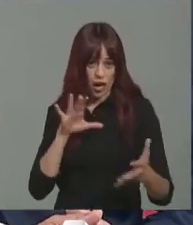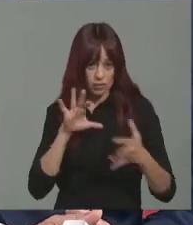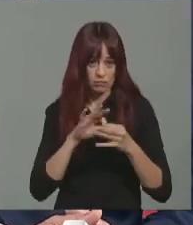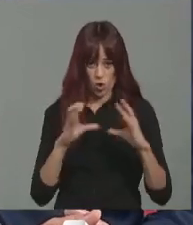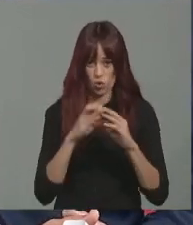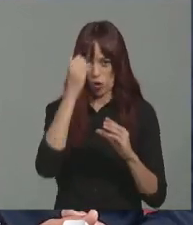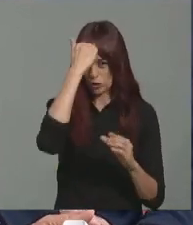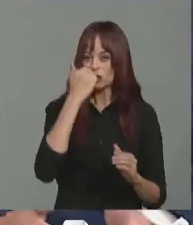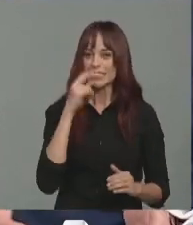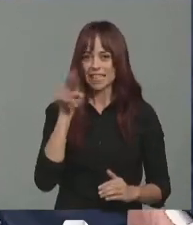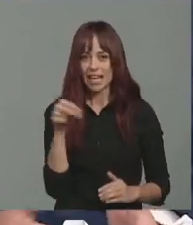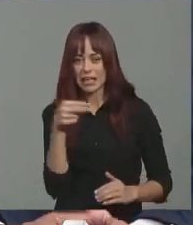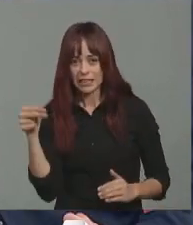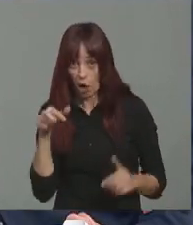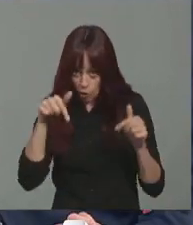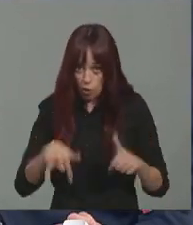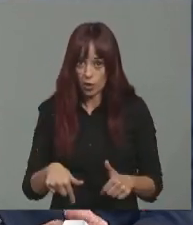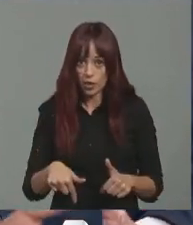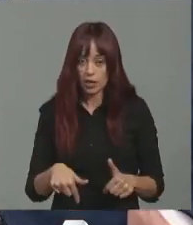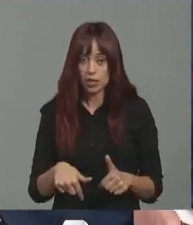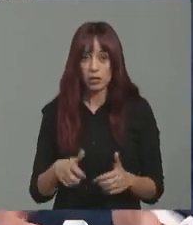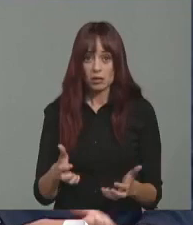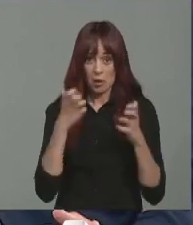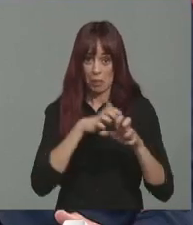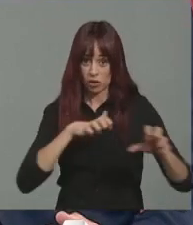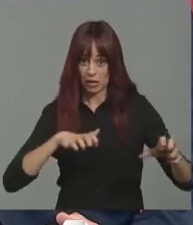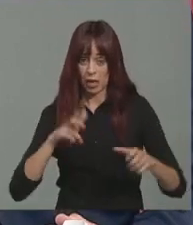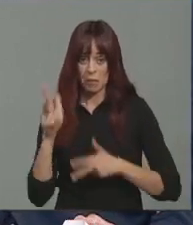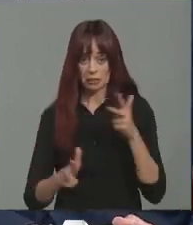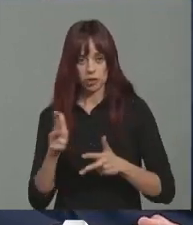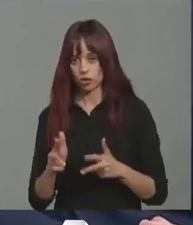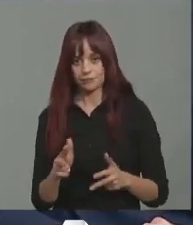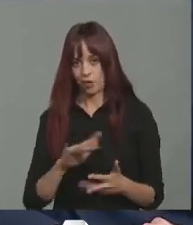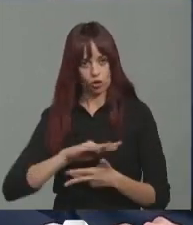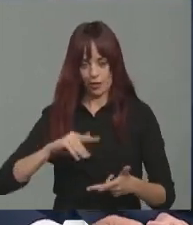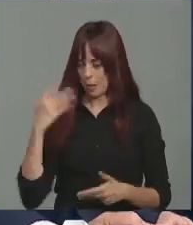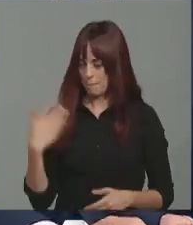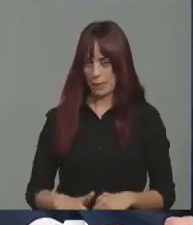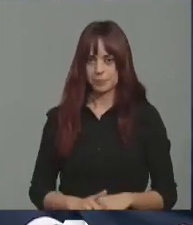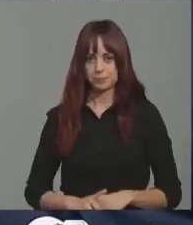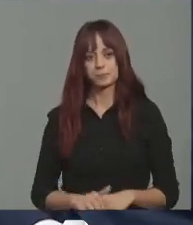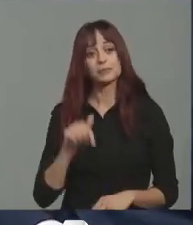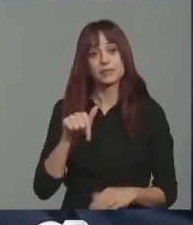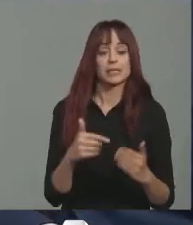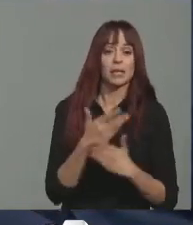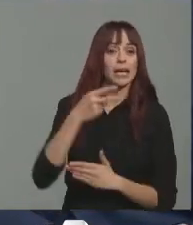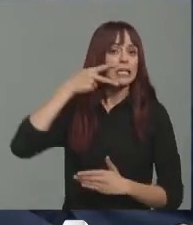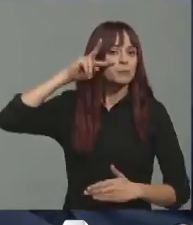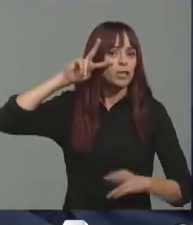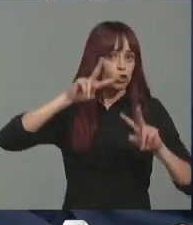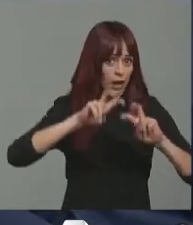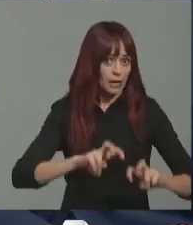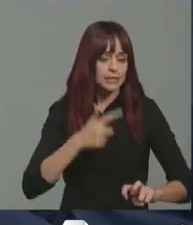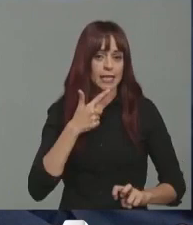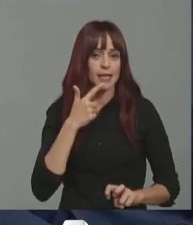terrorista ETA, pues sea hoy una de las fuerzas mayoritarias en el país. Hay analistas, y esta mañana hemos tenido a uno, que decía que el